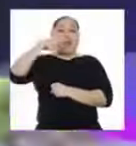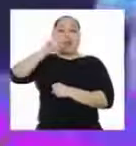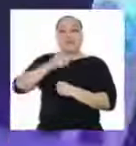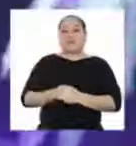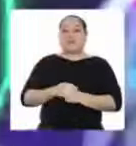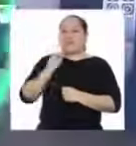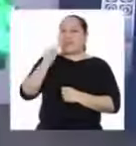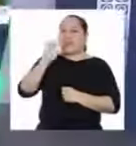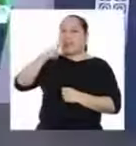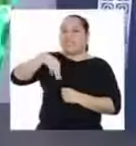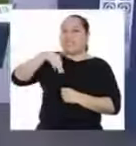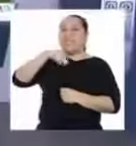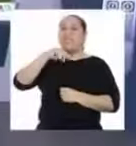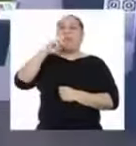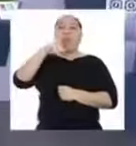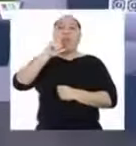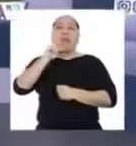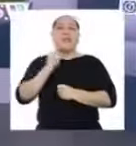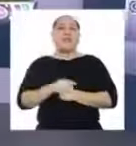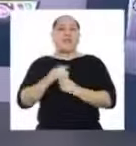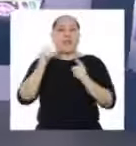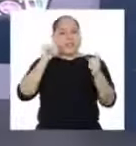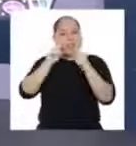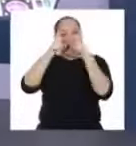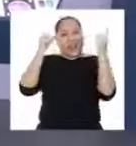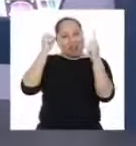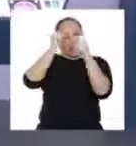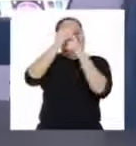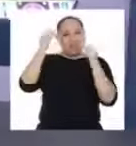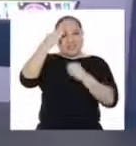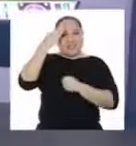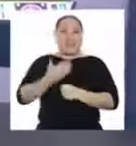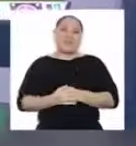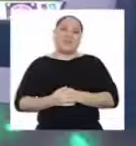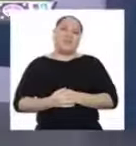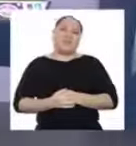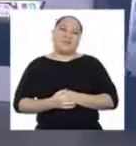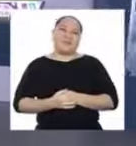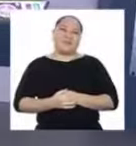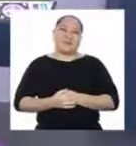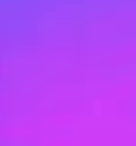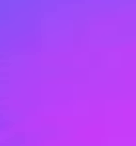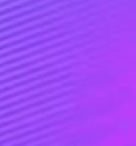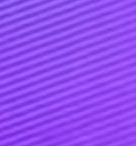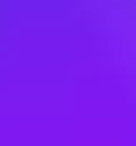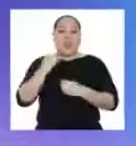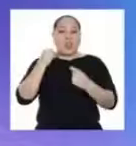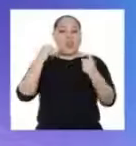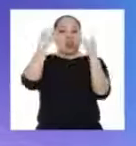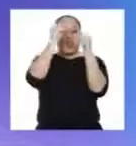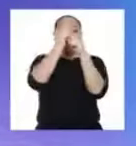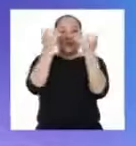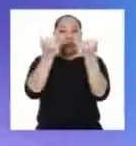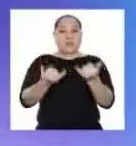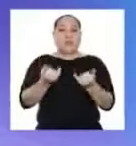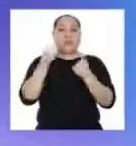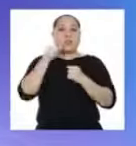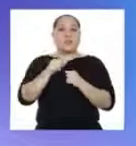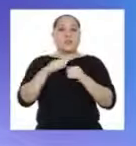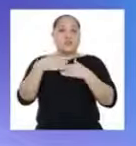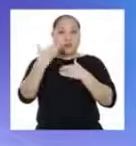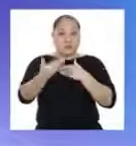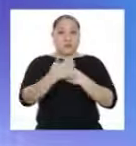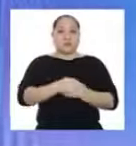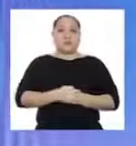¡De Chimacabot! ¡De Chimacabot! ¡El gran desafío del saber! El propósito del